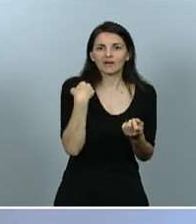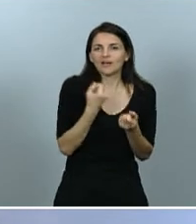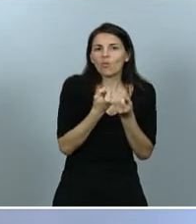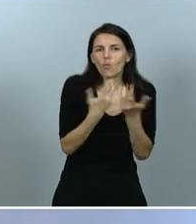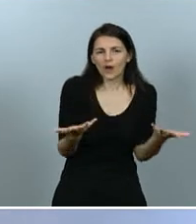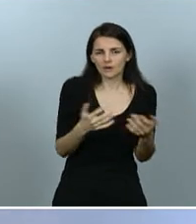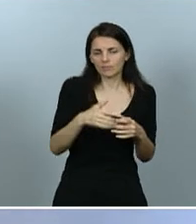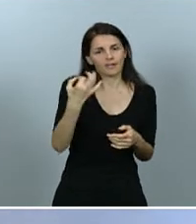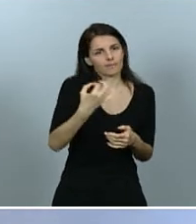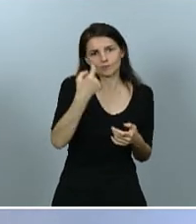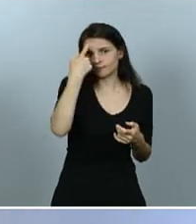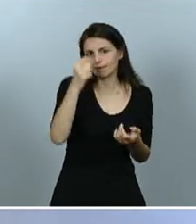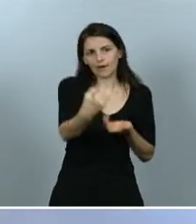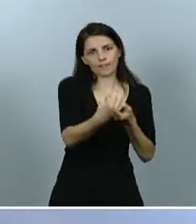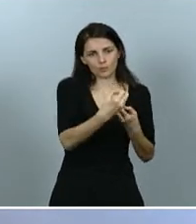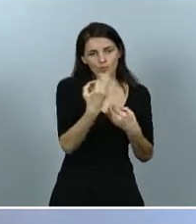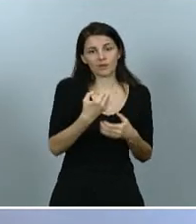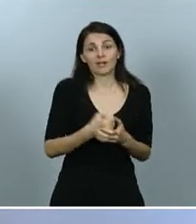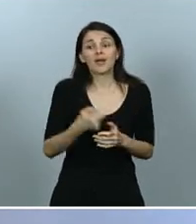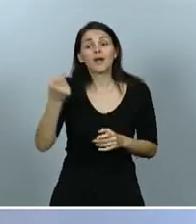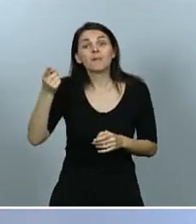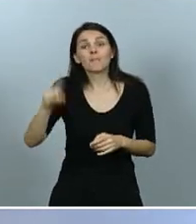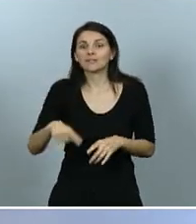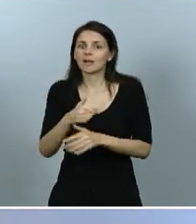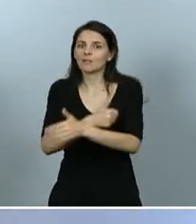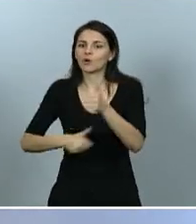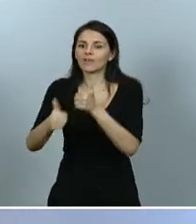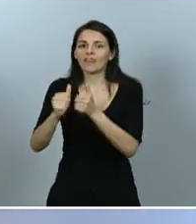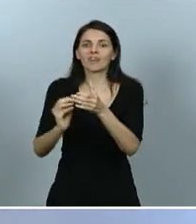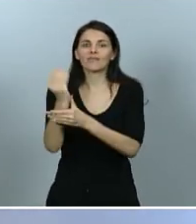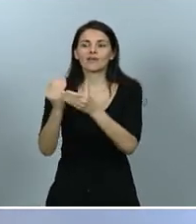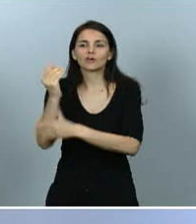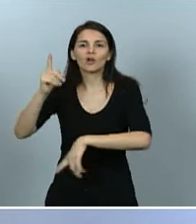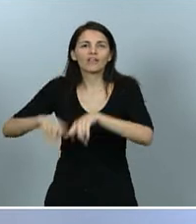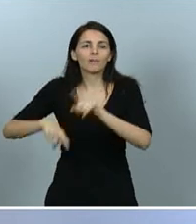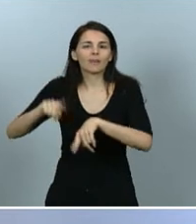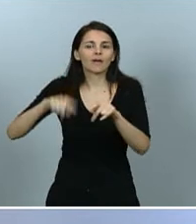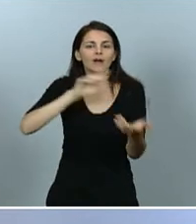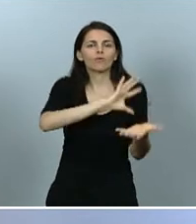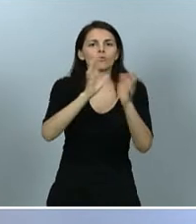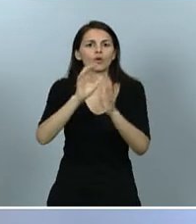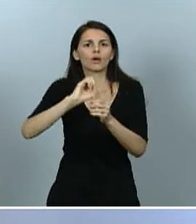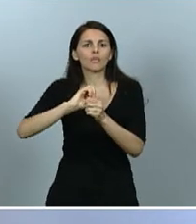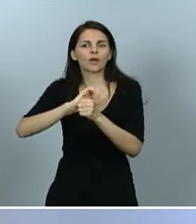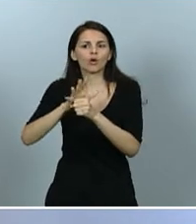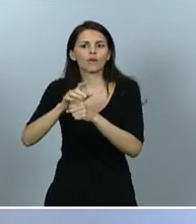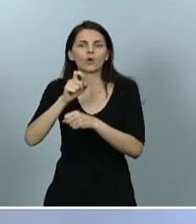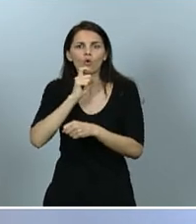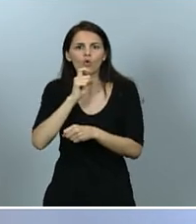la prioridad de fabricación que más convenga a la evolución de la epidemia. También